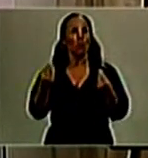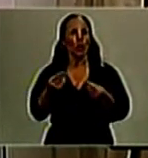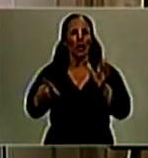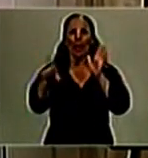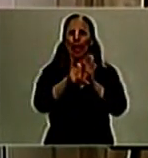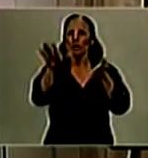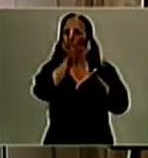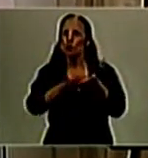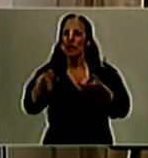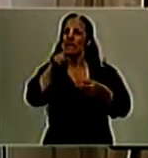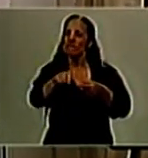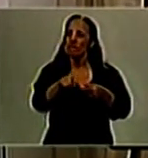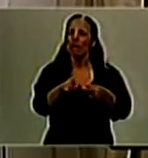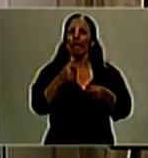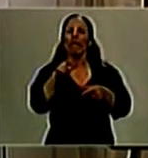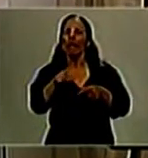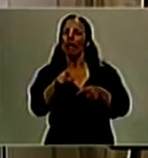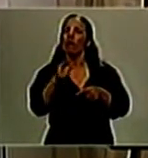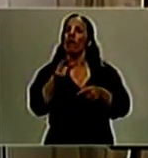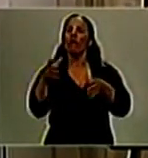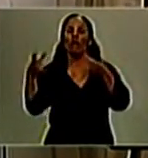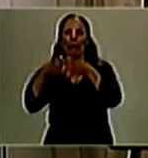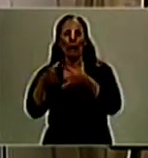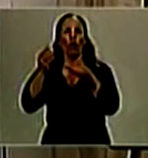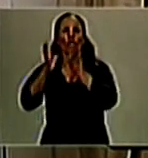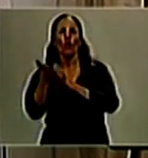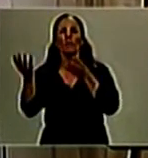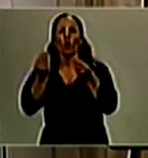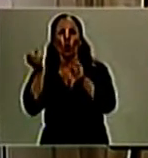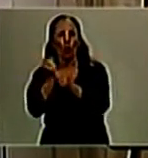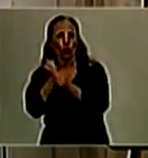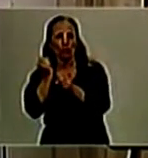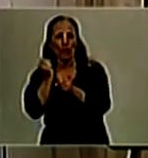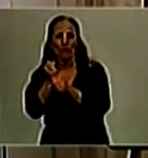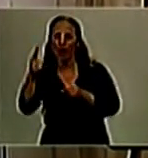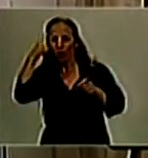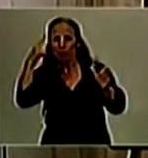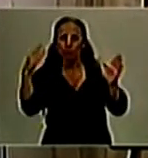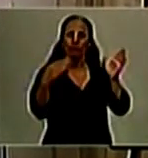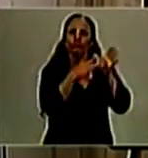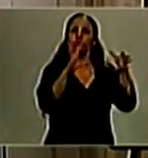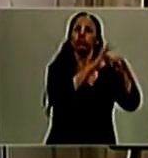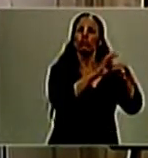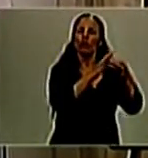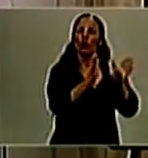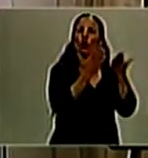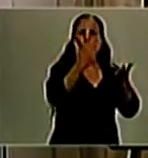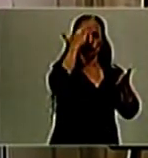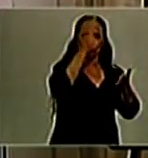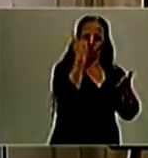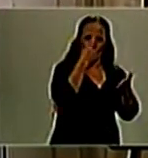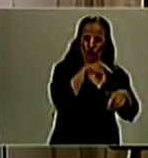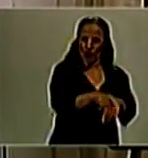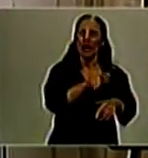jurídico en el que desarrollan sus actividades los organismos de inteligencia conforme a la Constitución Nacional, los tratados de derechos